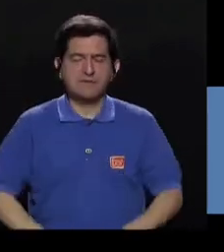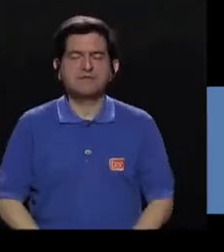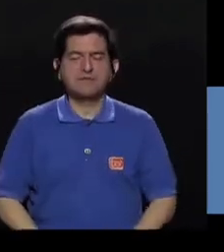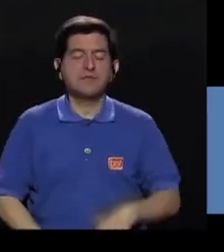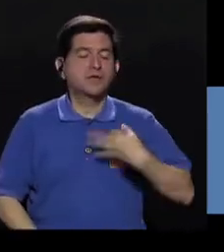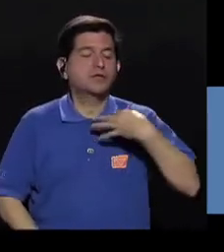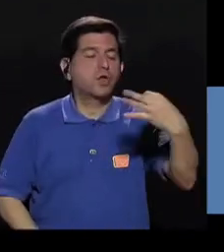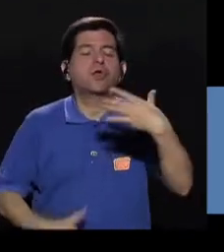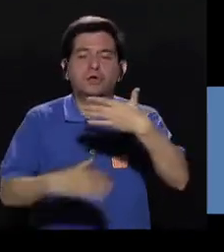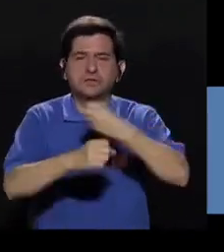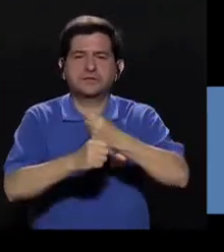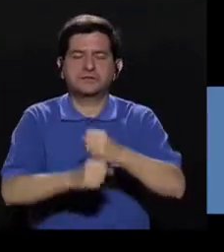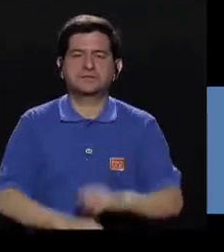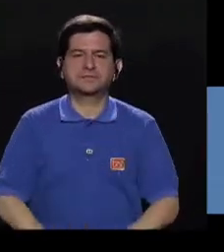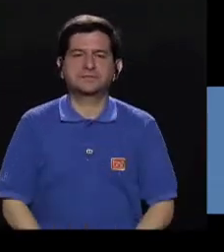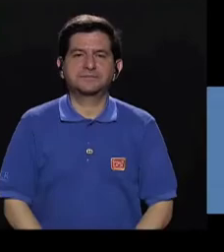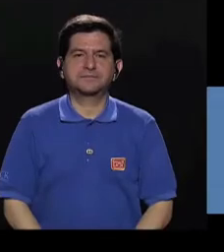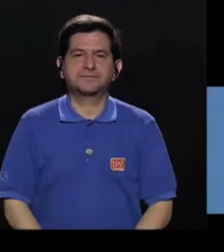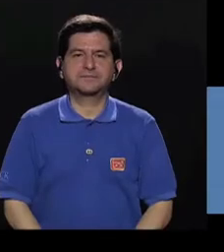moderada todos los días.